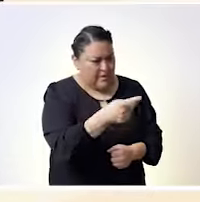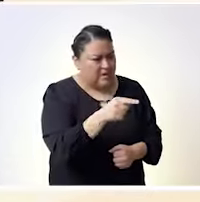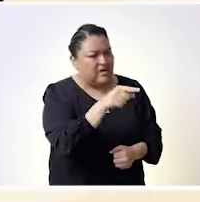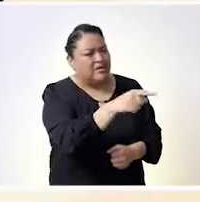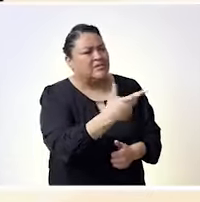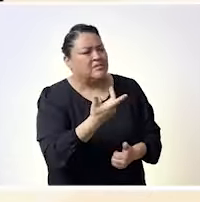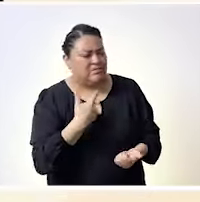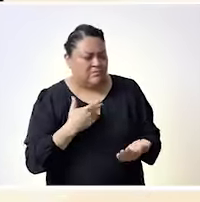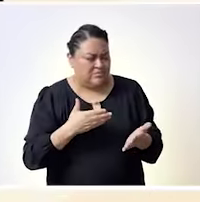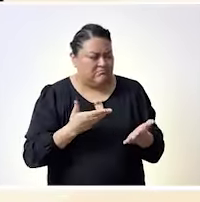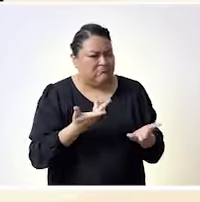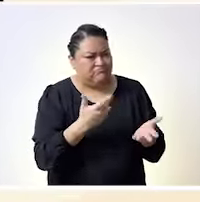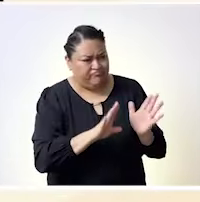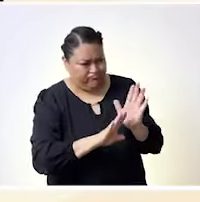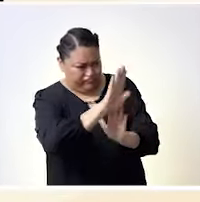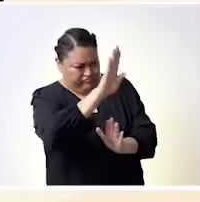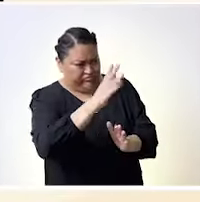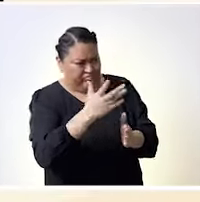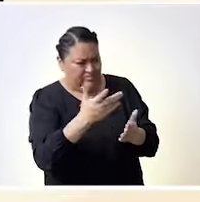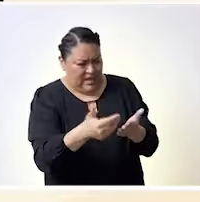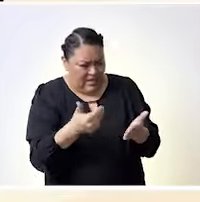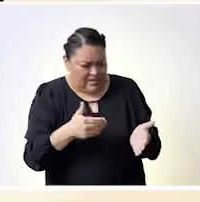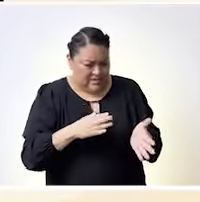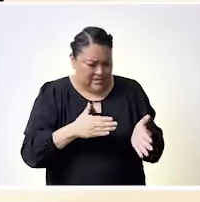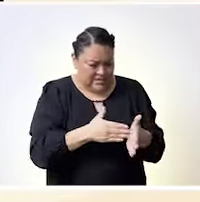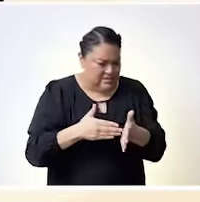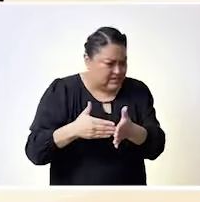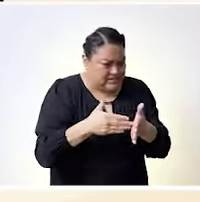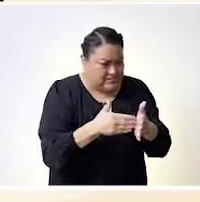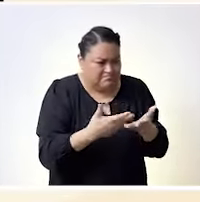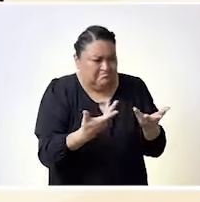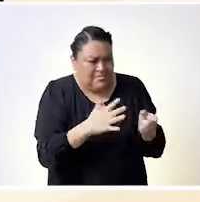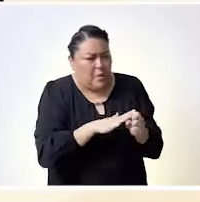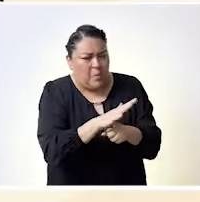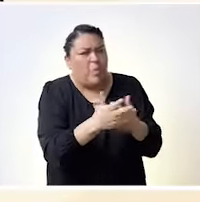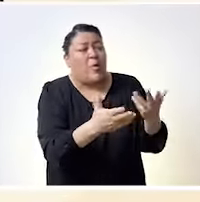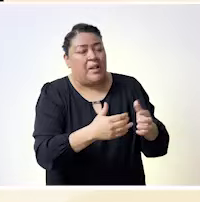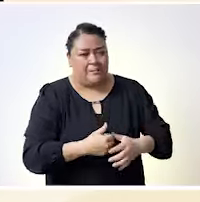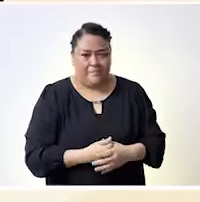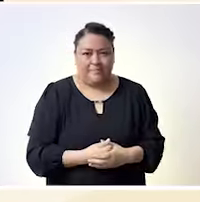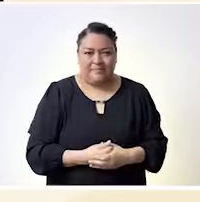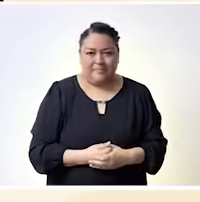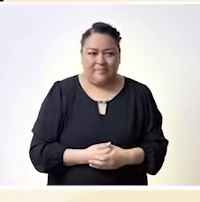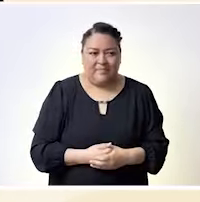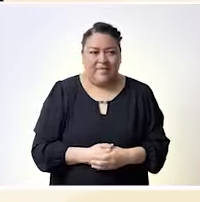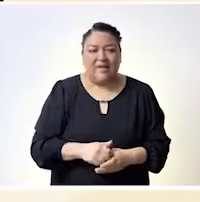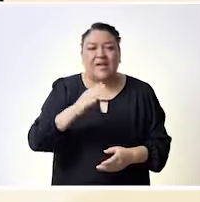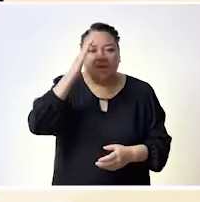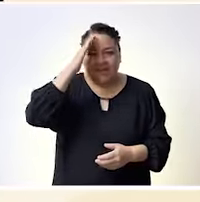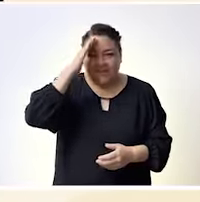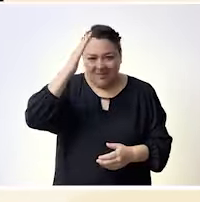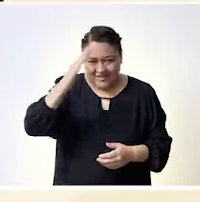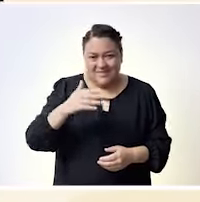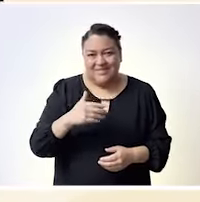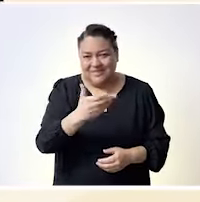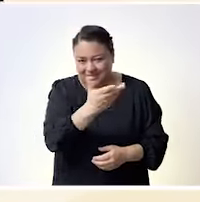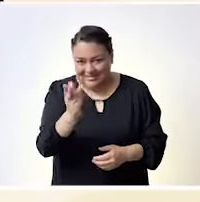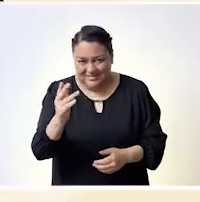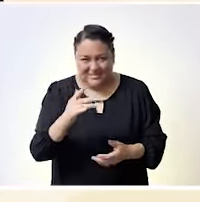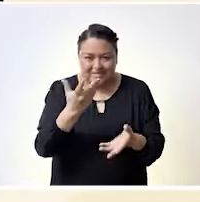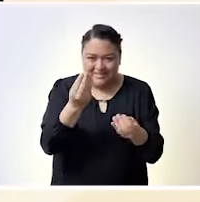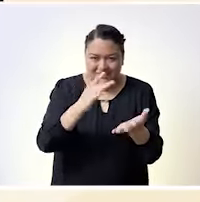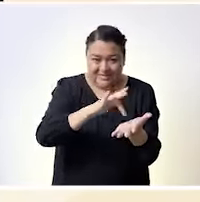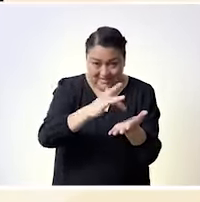pero pues vamos a la antártida de él. Sumando a esto de ser mujer, yo soy una mujer con discapacidad. Pertenezco al grupo de